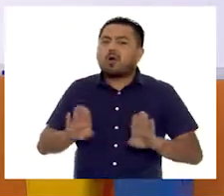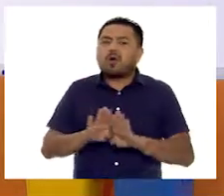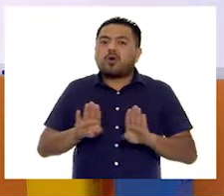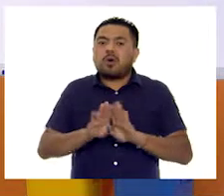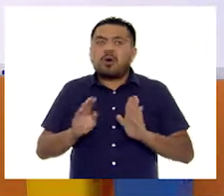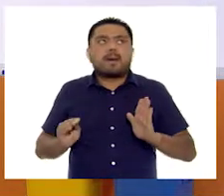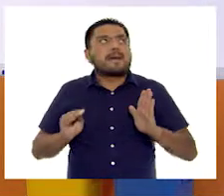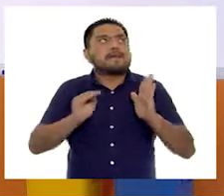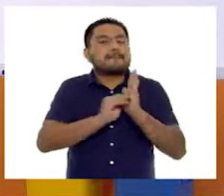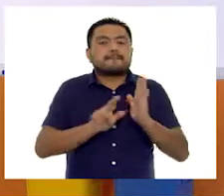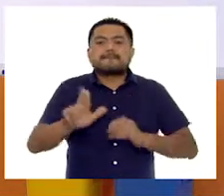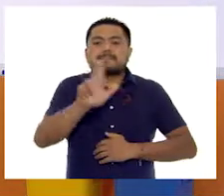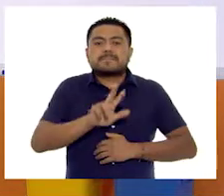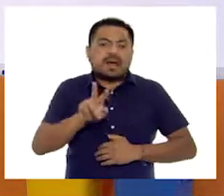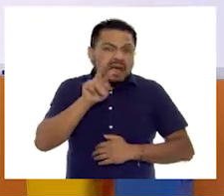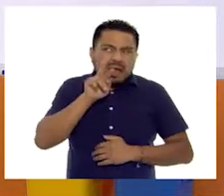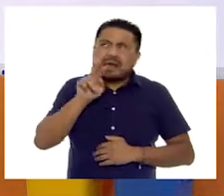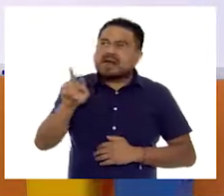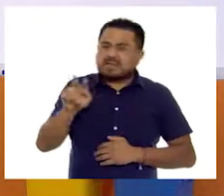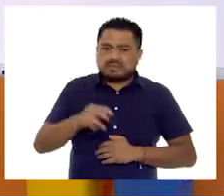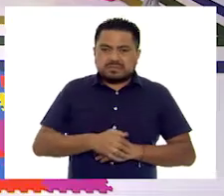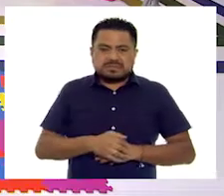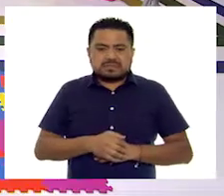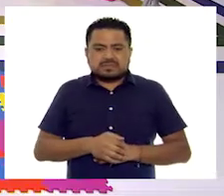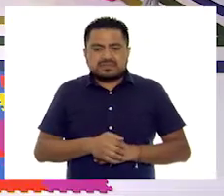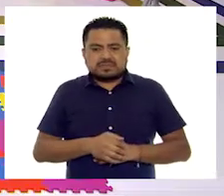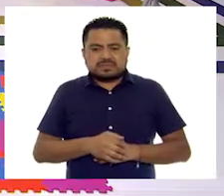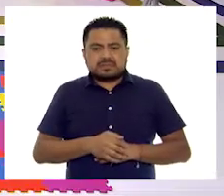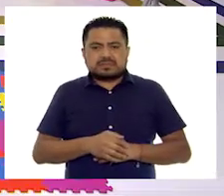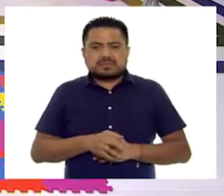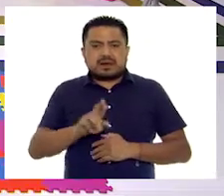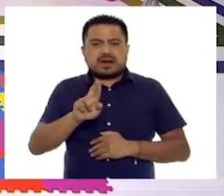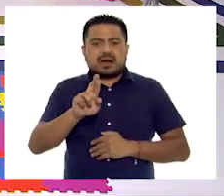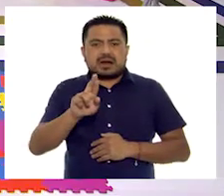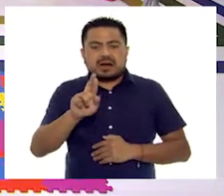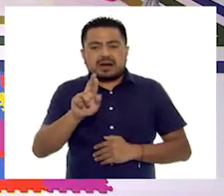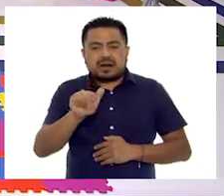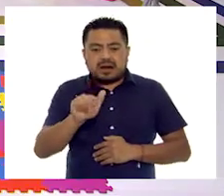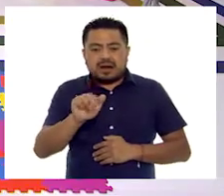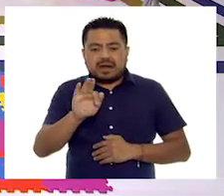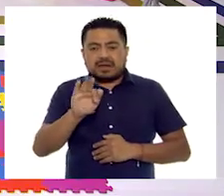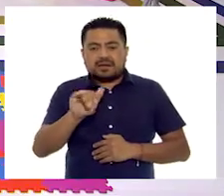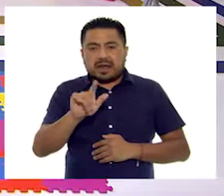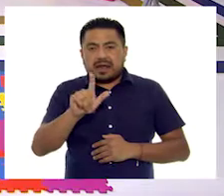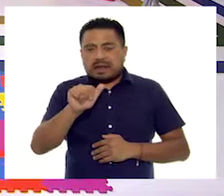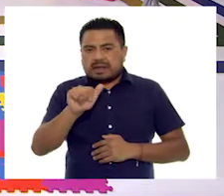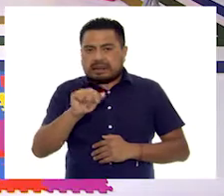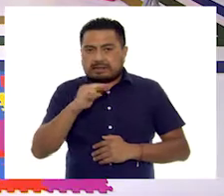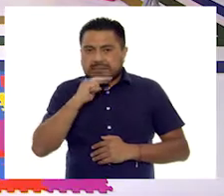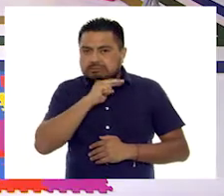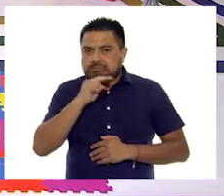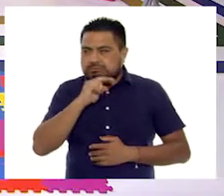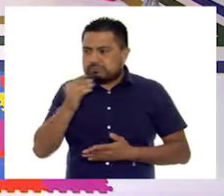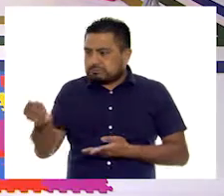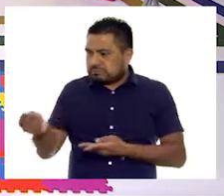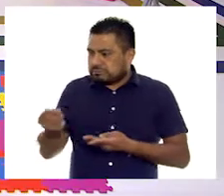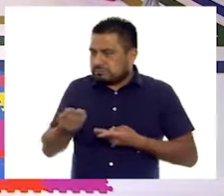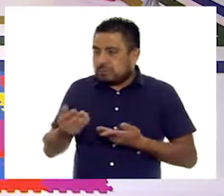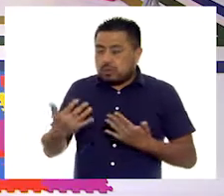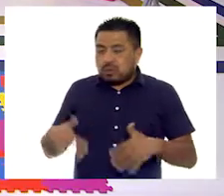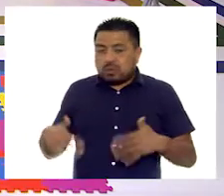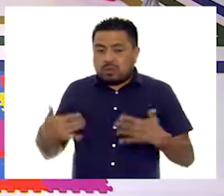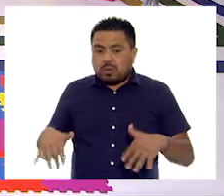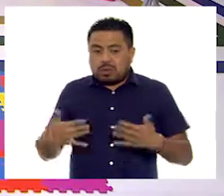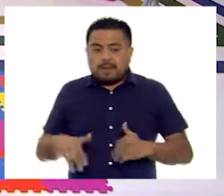quedó el día martes. Vamos a ver. Yo veo que viene Rafaela otra vez. ¡Qué rápido llegó! Muy bien,